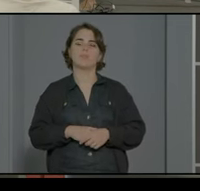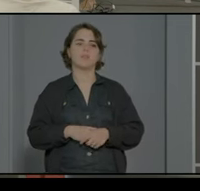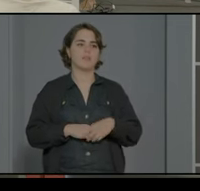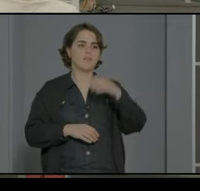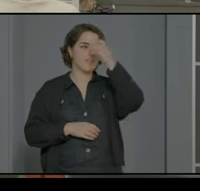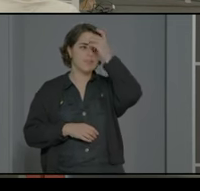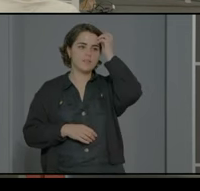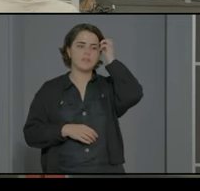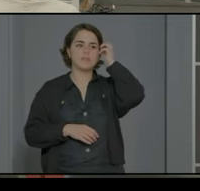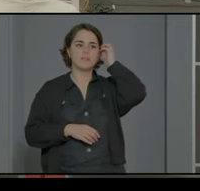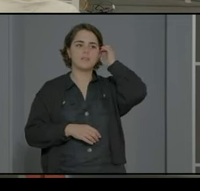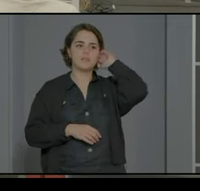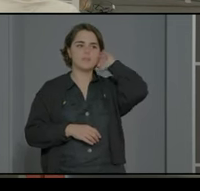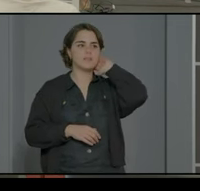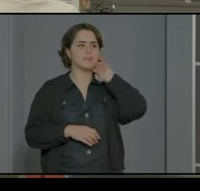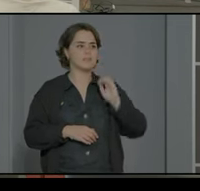esta prefiere